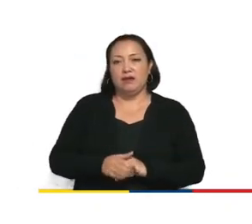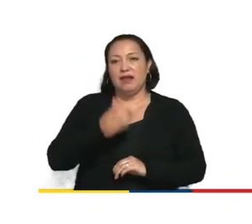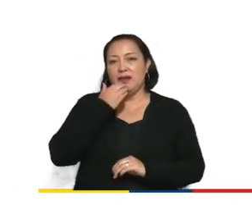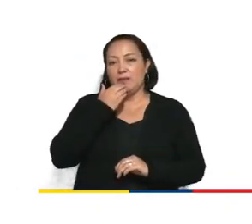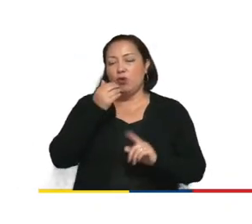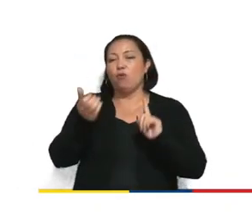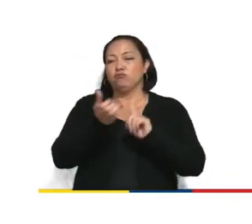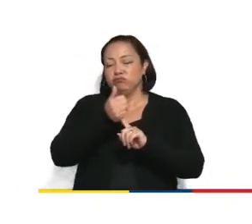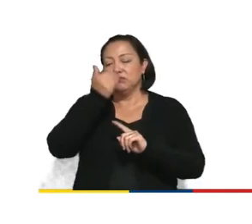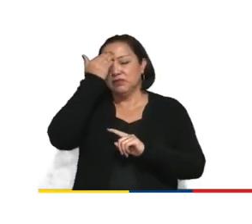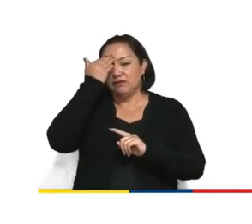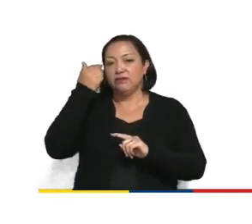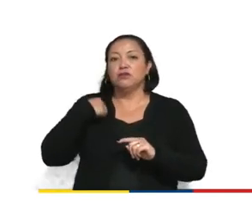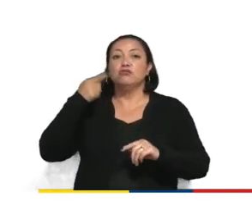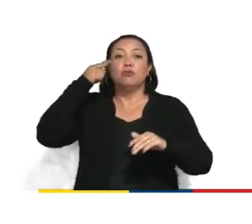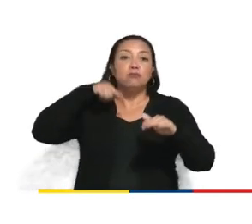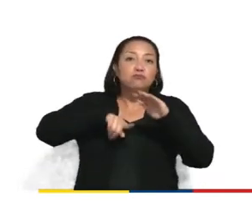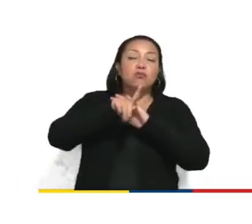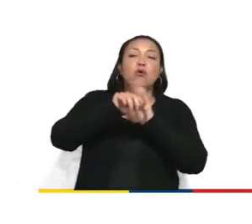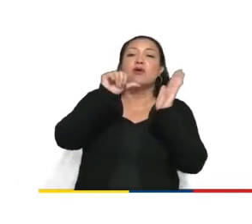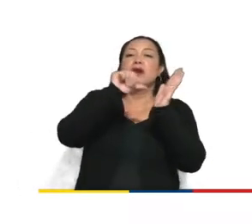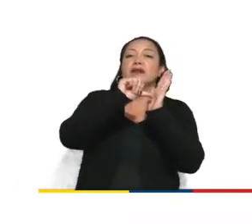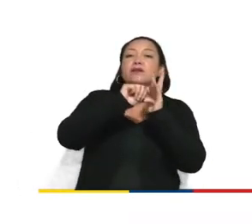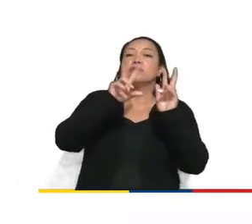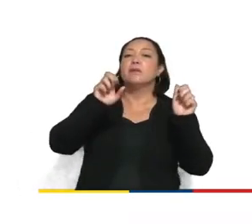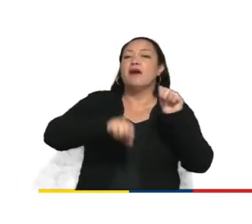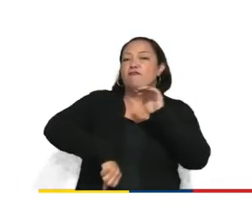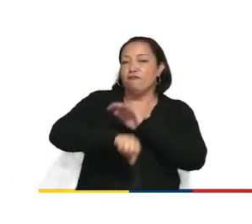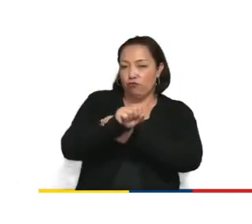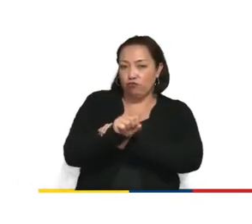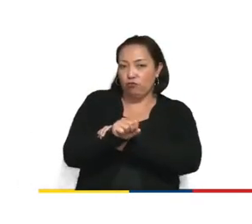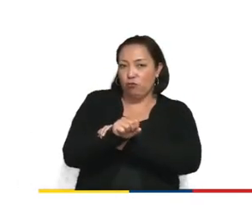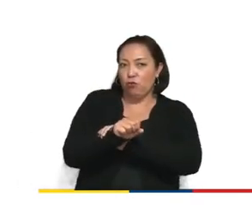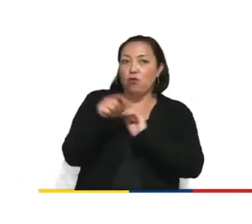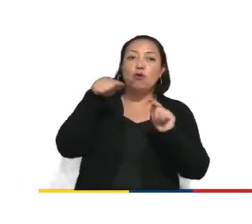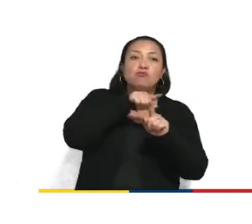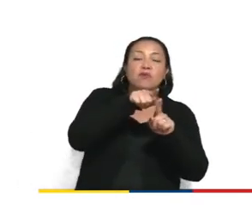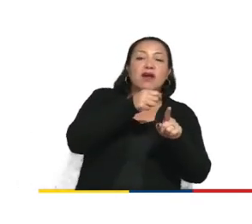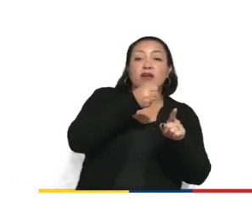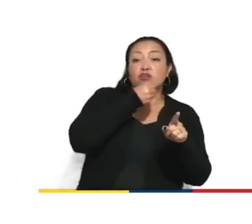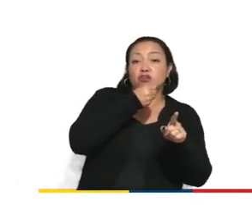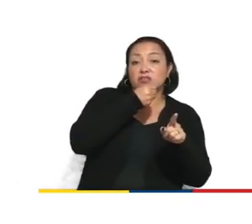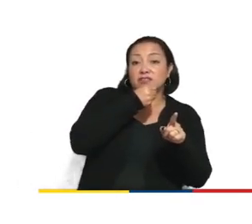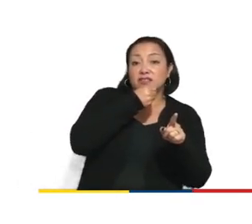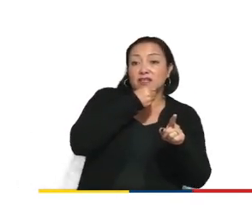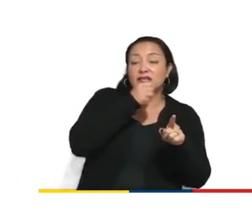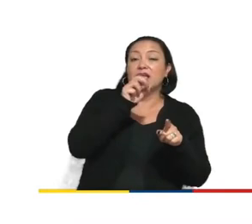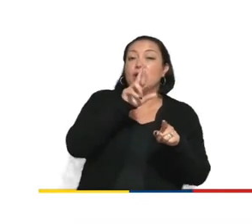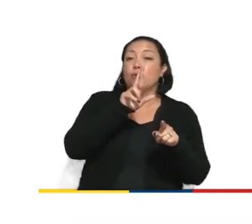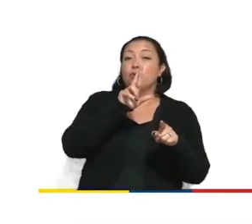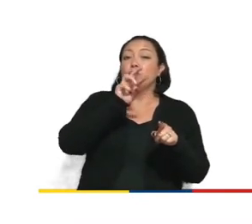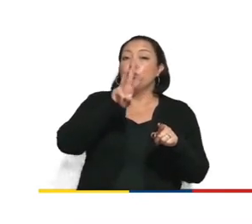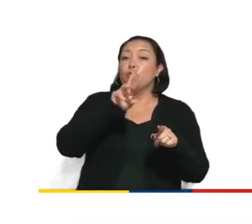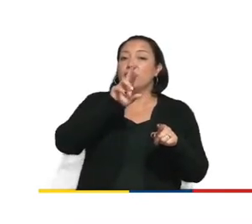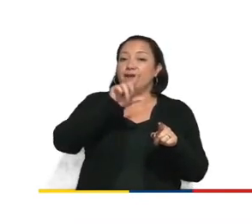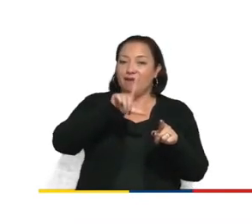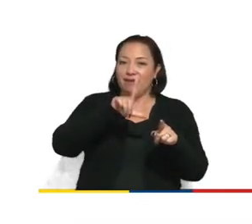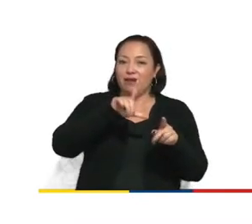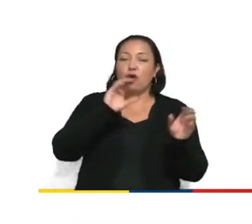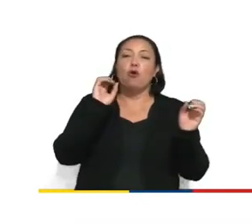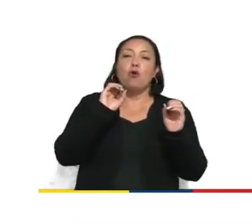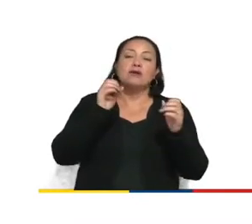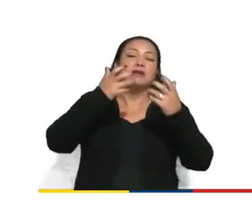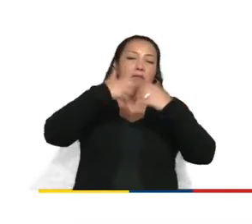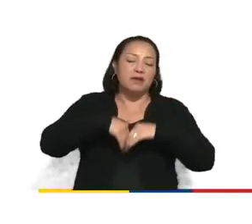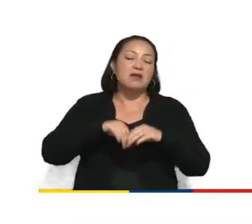si nosotros fuimos a ver un artículo sobre fútbol en un sitio de noticias, conocerían la URL y así la empresa de